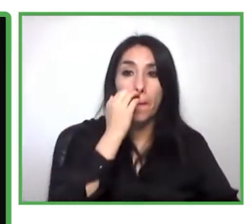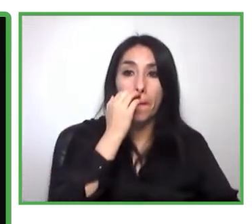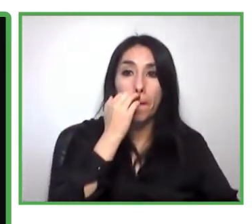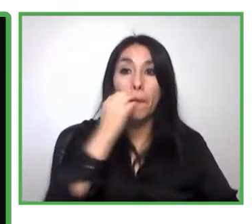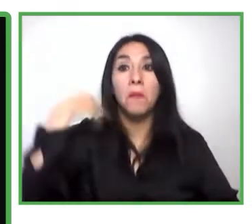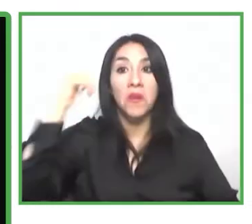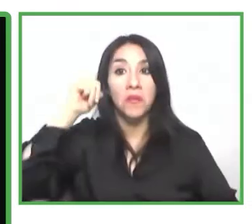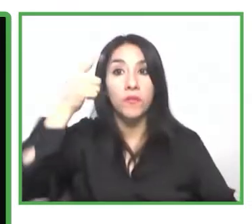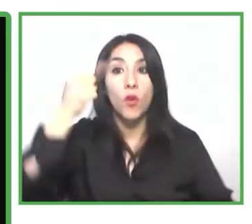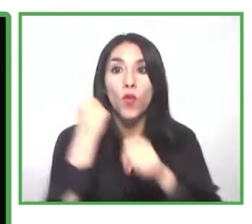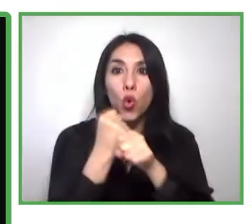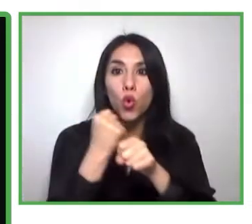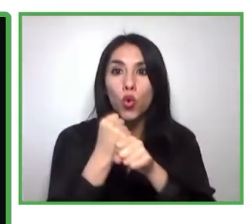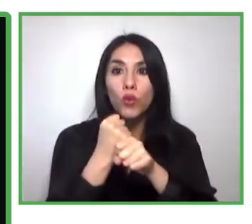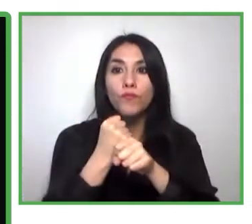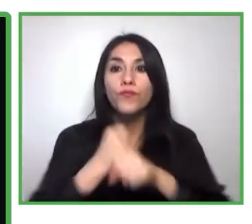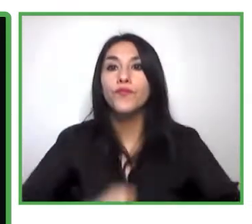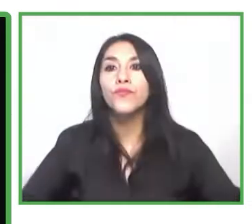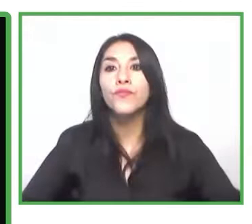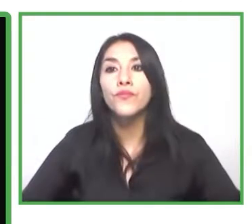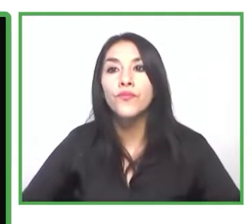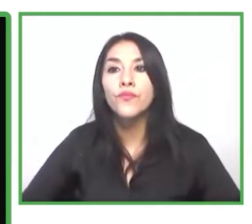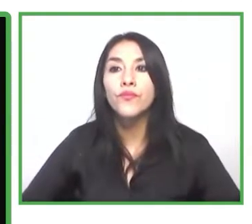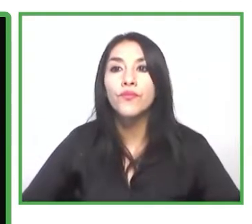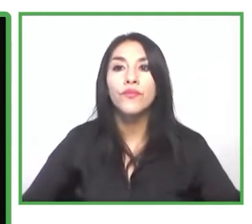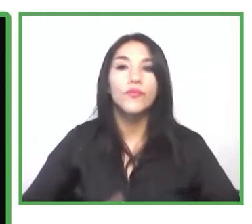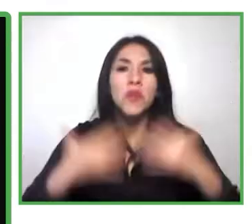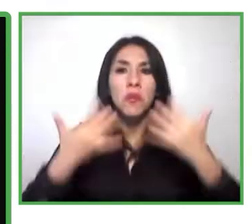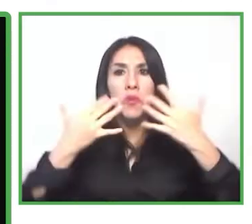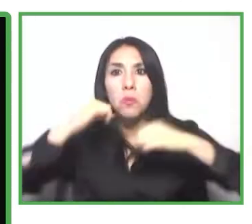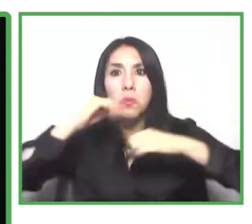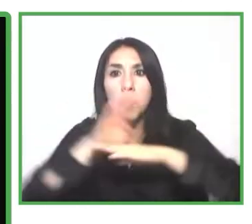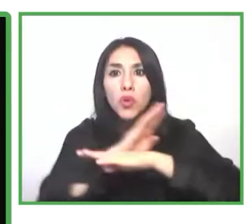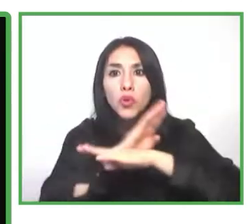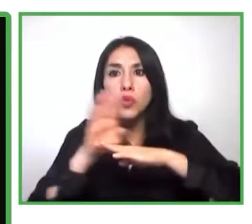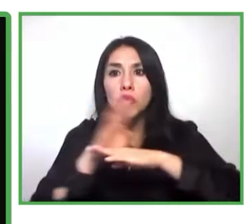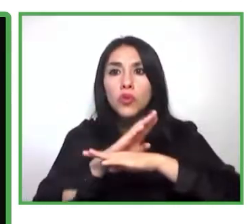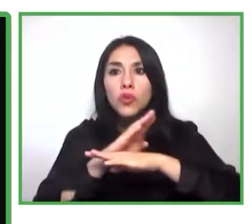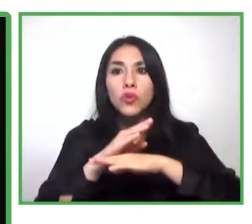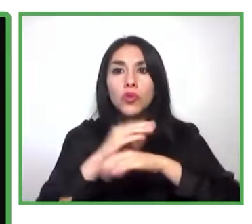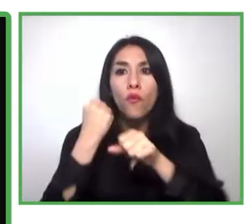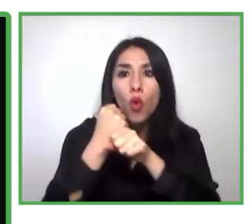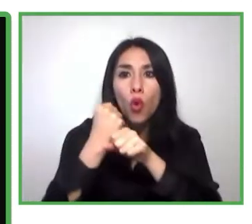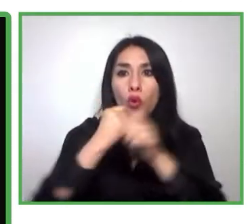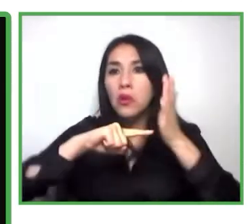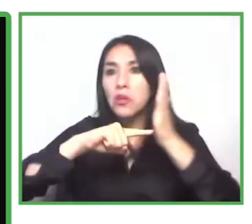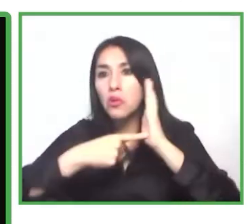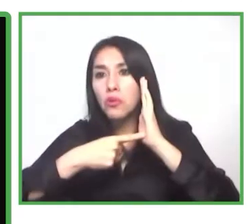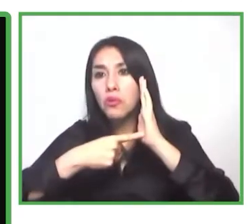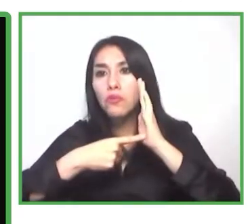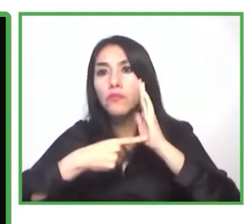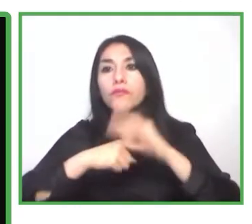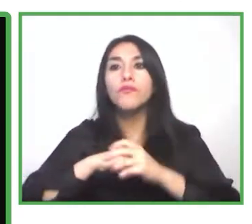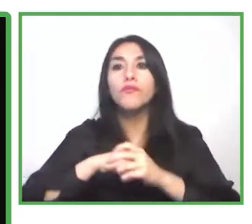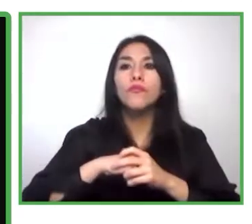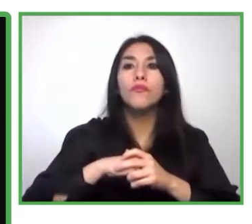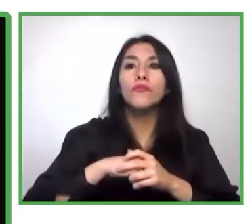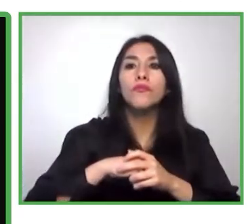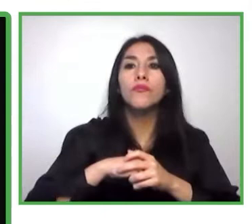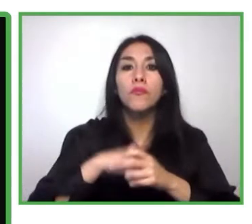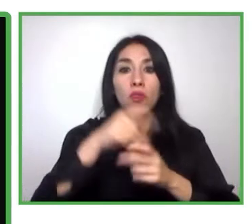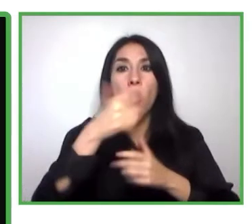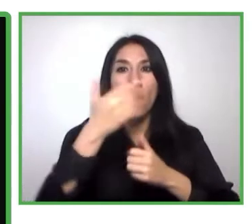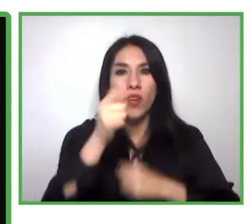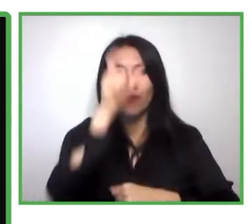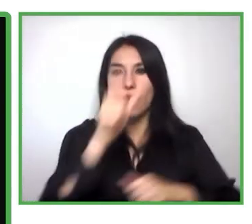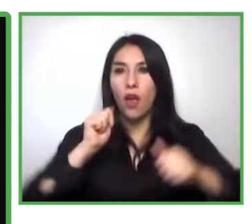y trabajamos con Netflix en cómo se generan sus contenidos, y tratar de potenciar lo que es la